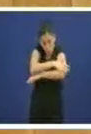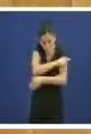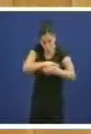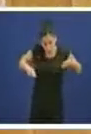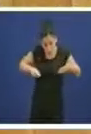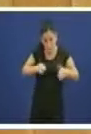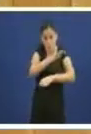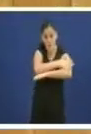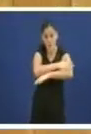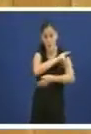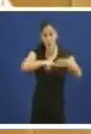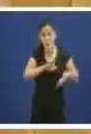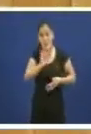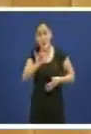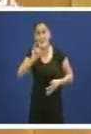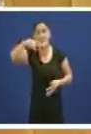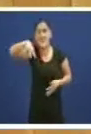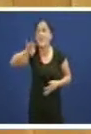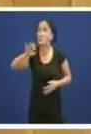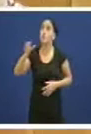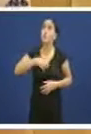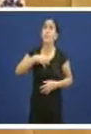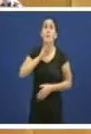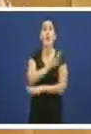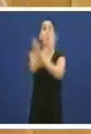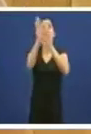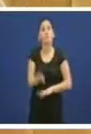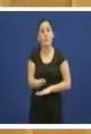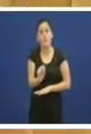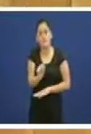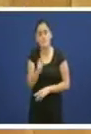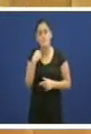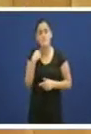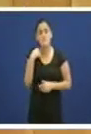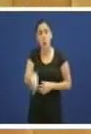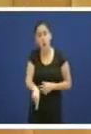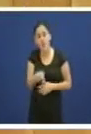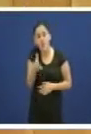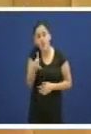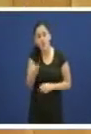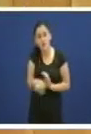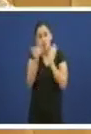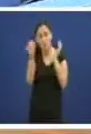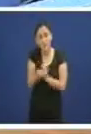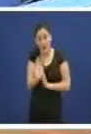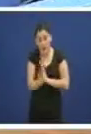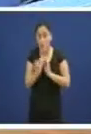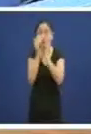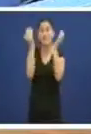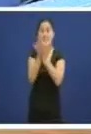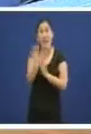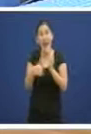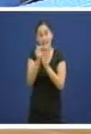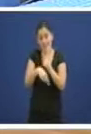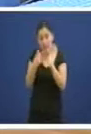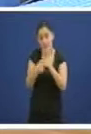pode dar como resultado a perda do dereito universal conselleira mentras non modifiquen a lei universal polos